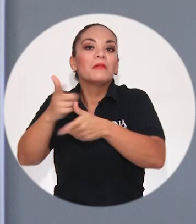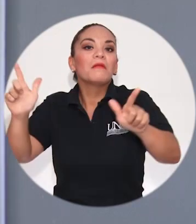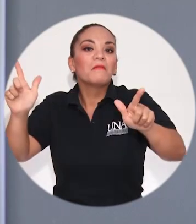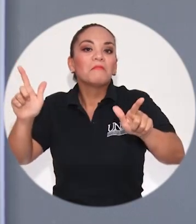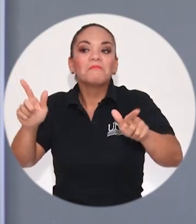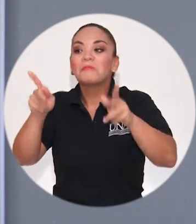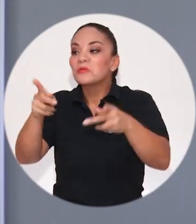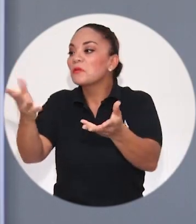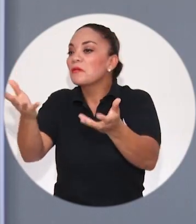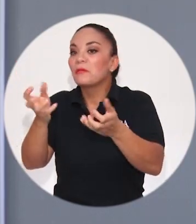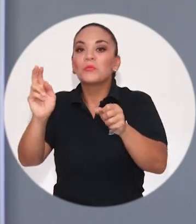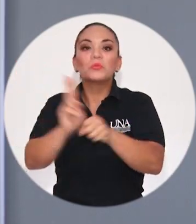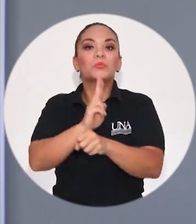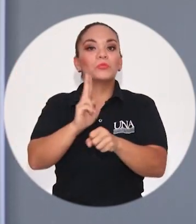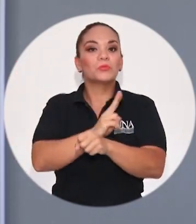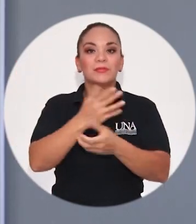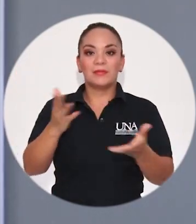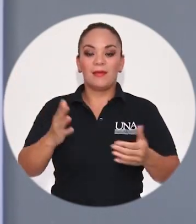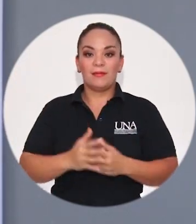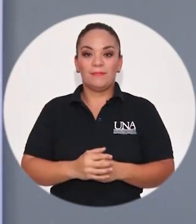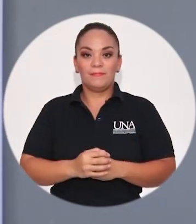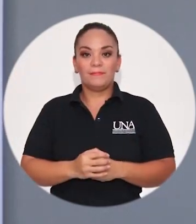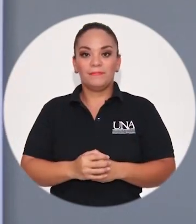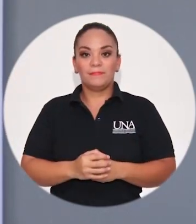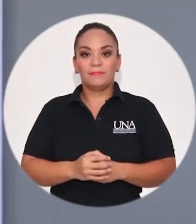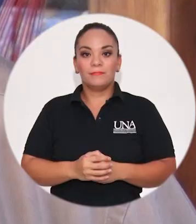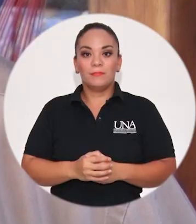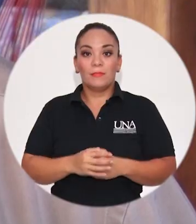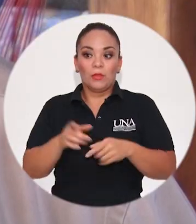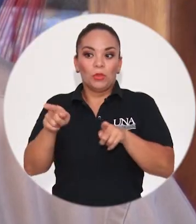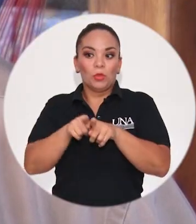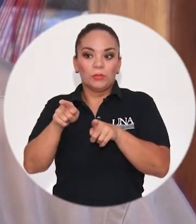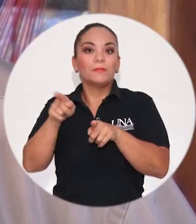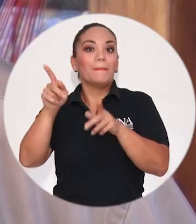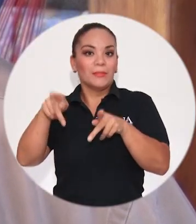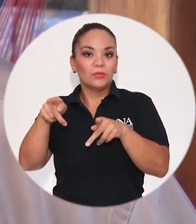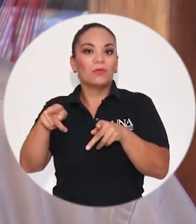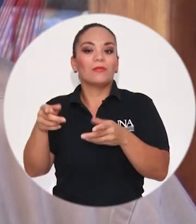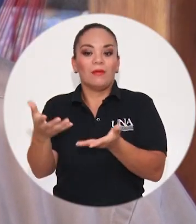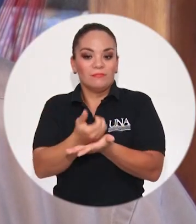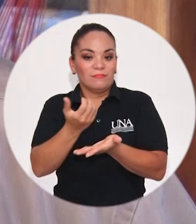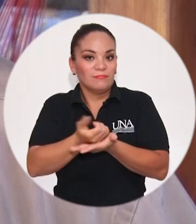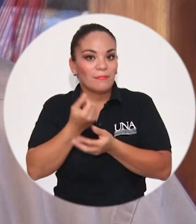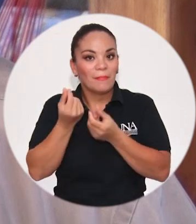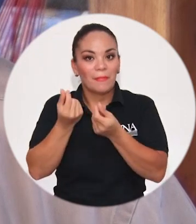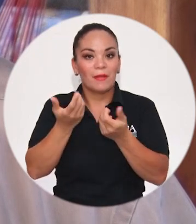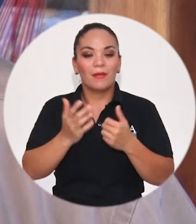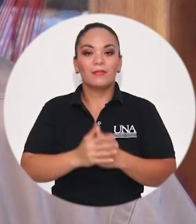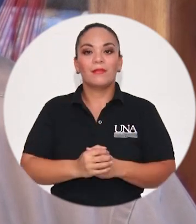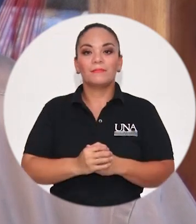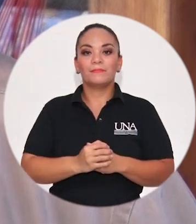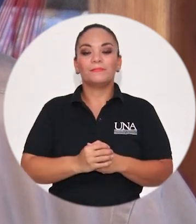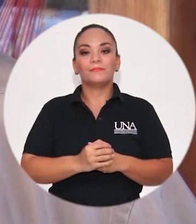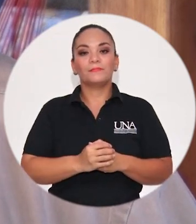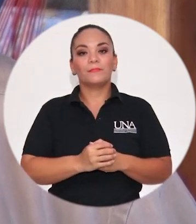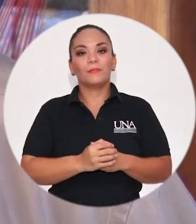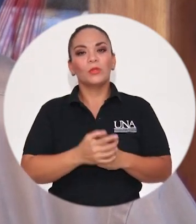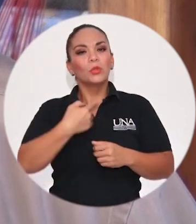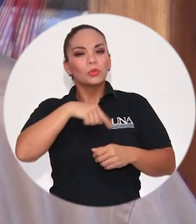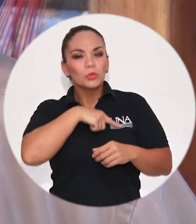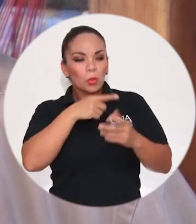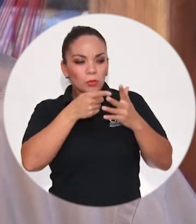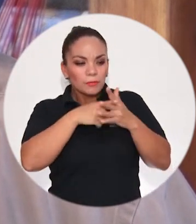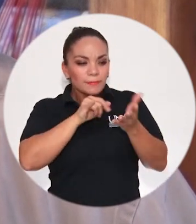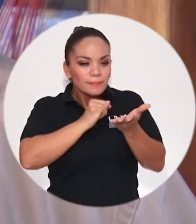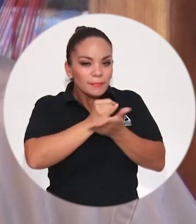utilizar y obtener recursos a partir de ese nombre. Entonces comenzamos a indagar y a